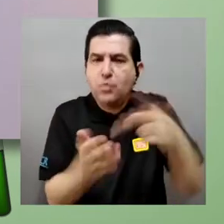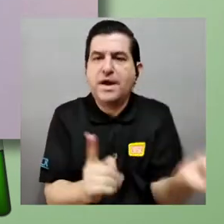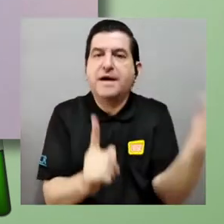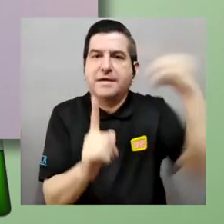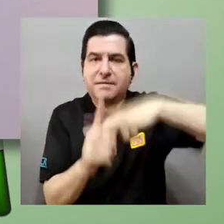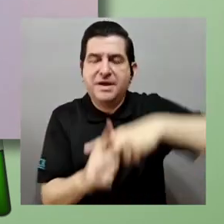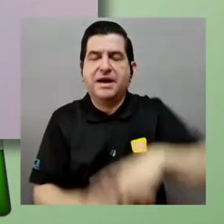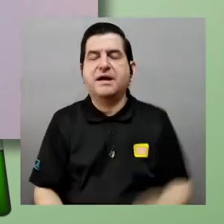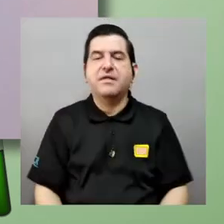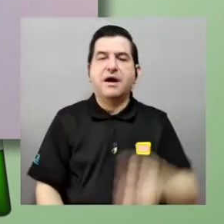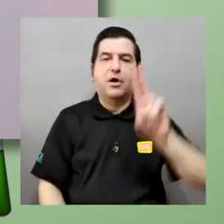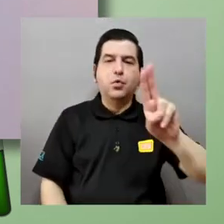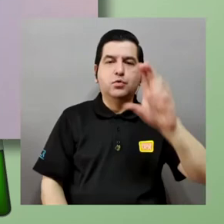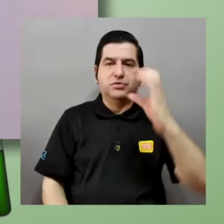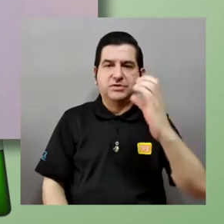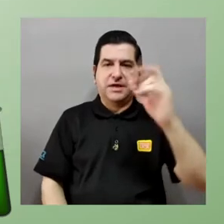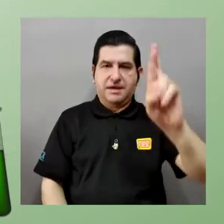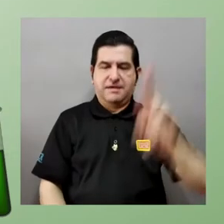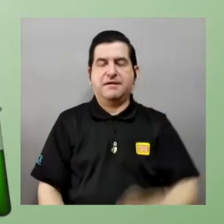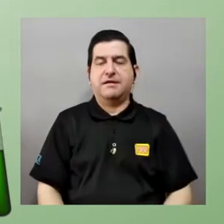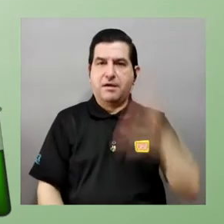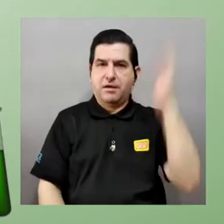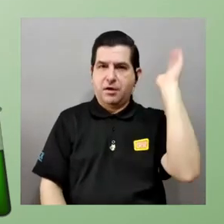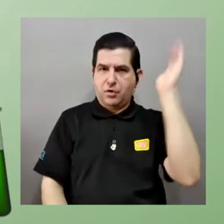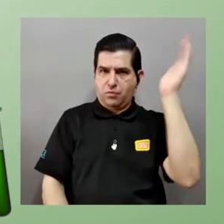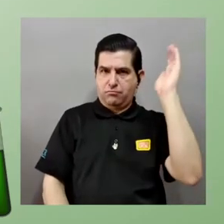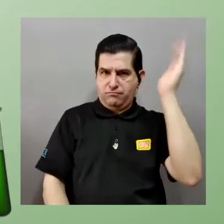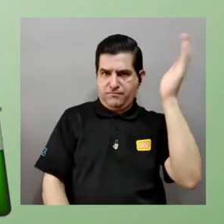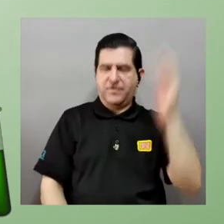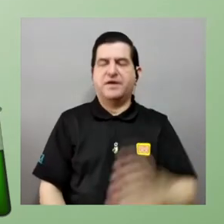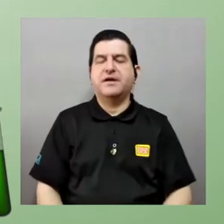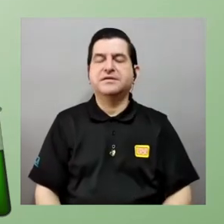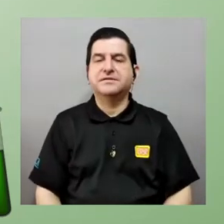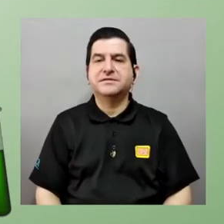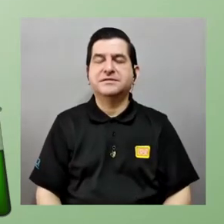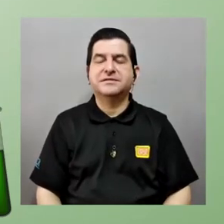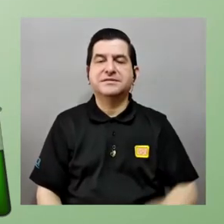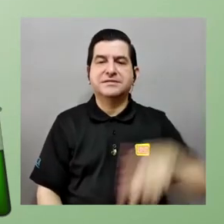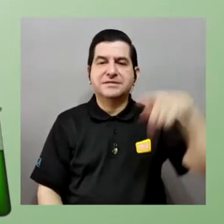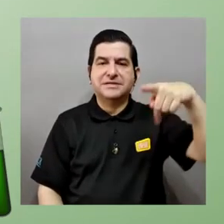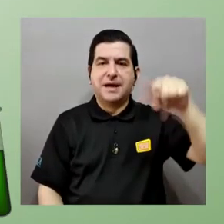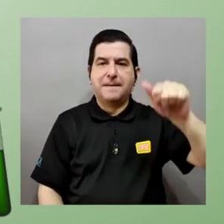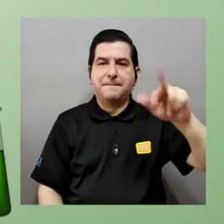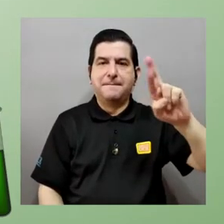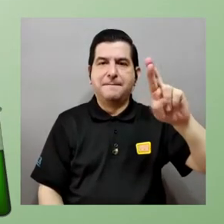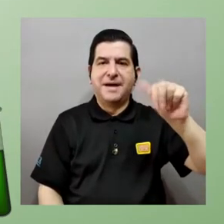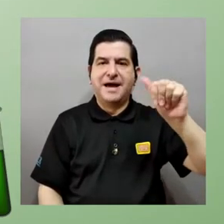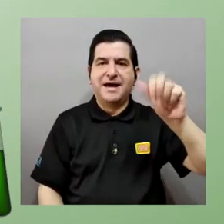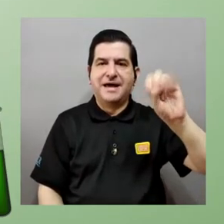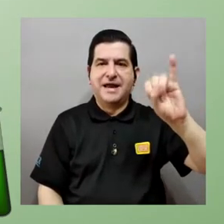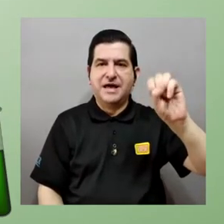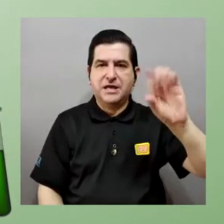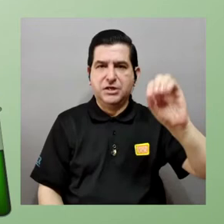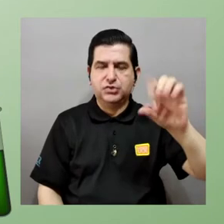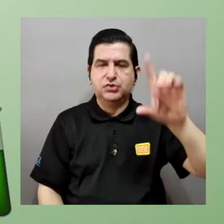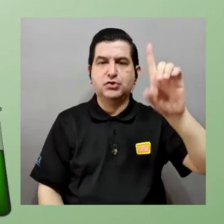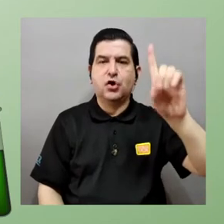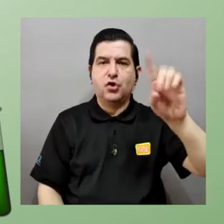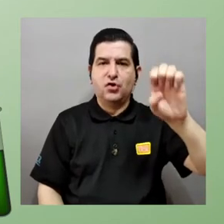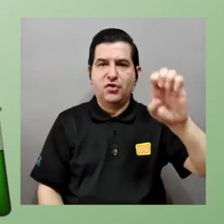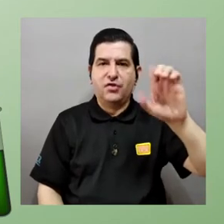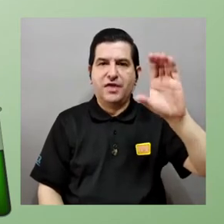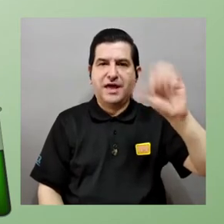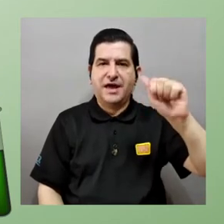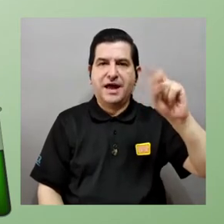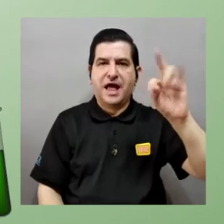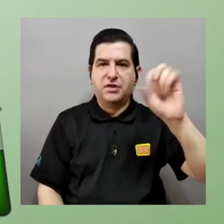puras y aplicadas de la universidad de costa rica la conferencia como les decía el paraíso de cantor los infinitos en las